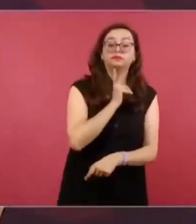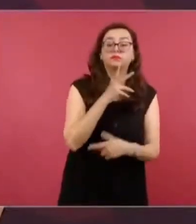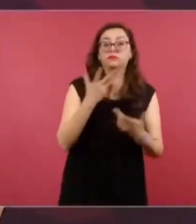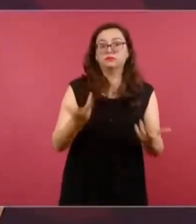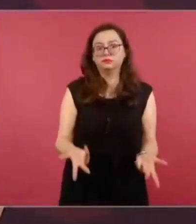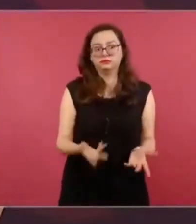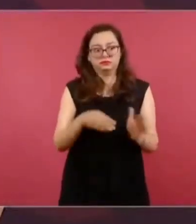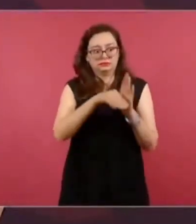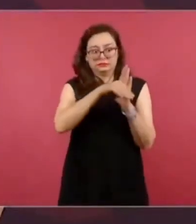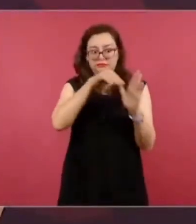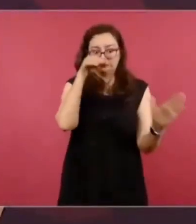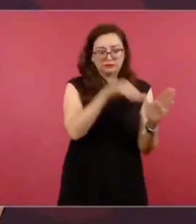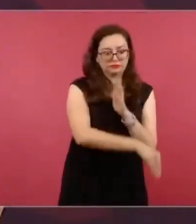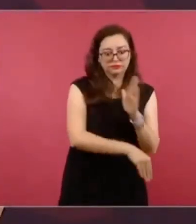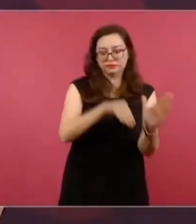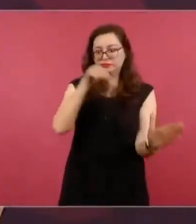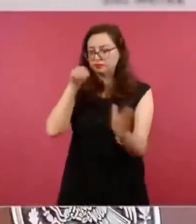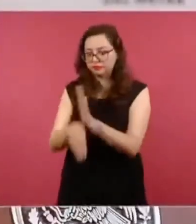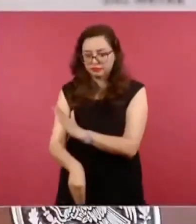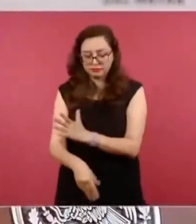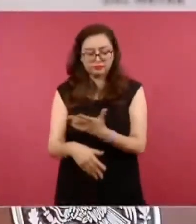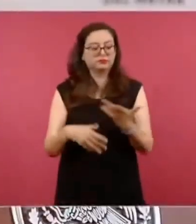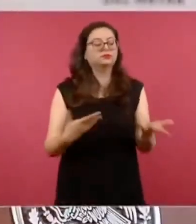ahora hay que fortalecerlas.